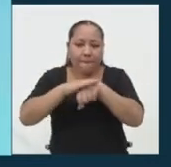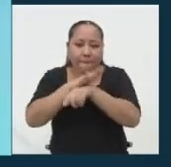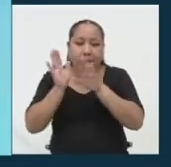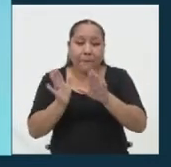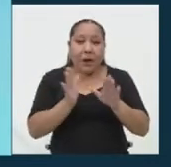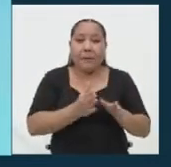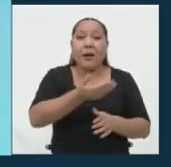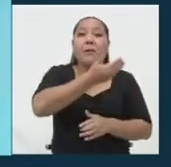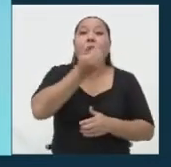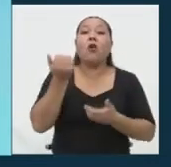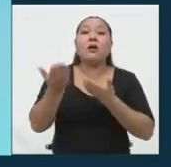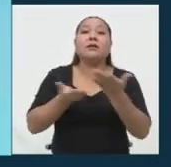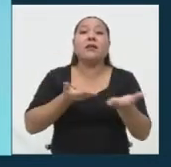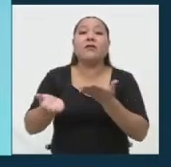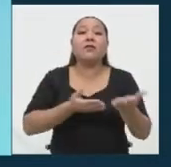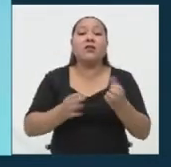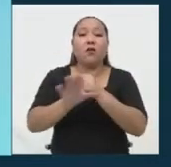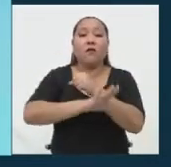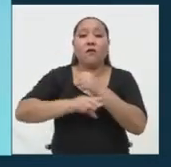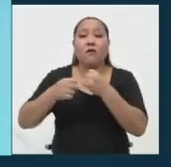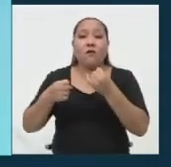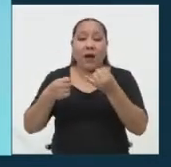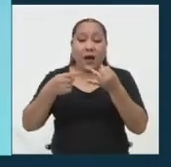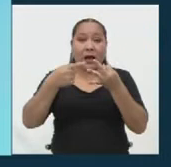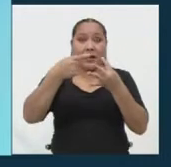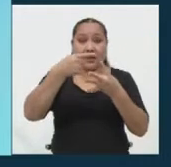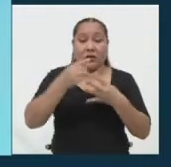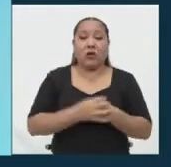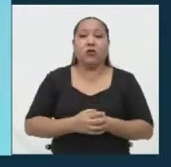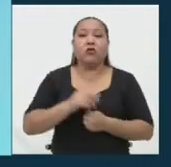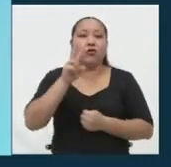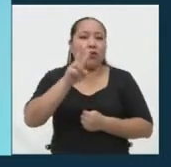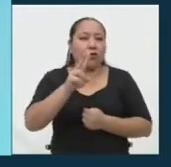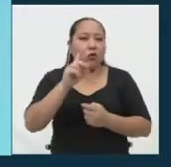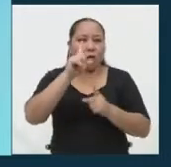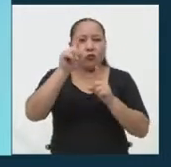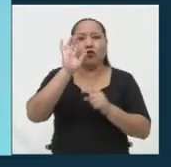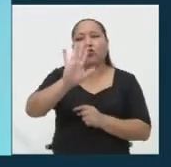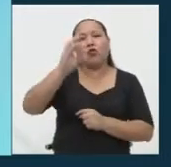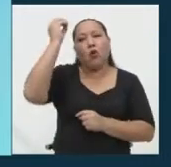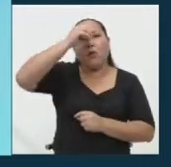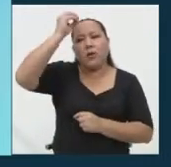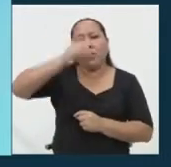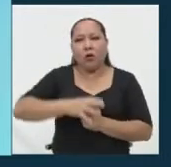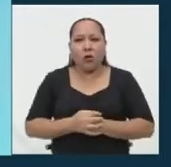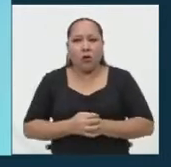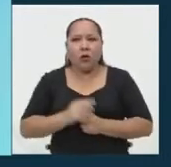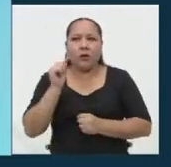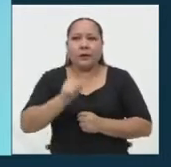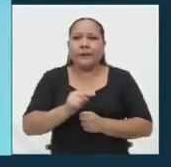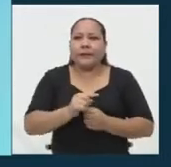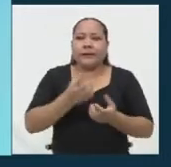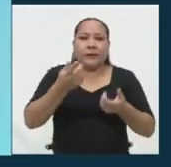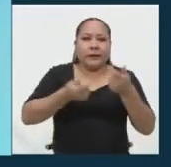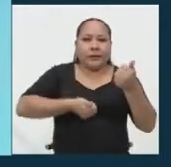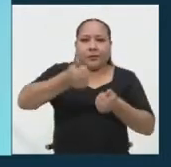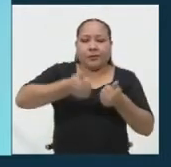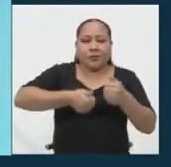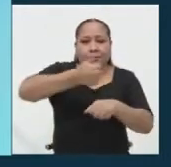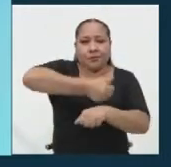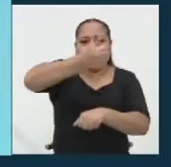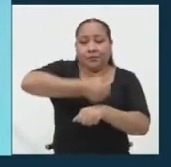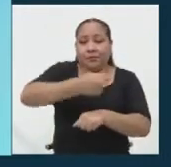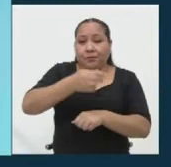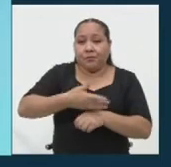los servicios básicos? Dos, en su opinión, ¿los gobiernos locales o regionales deberían cumplir un nuevo rol en la dotación de los